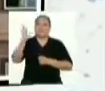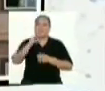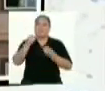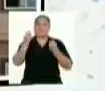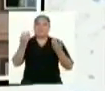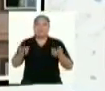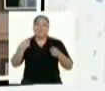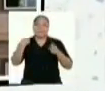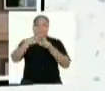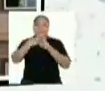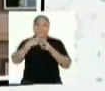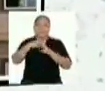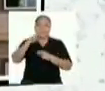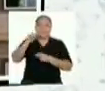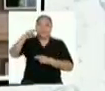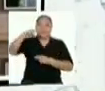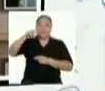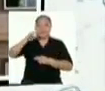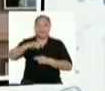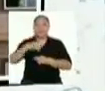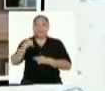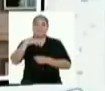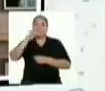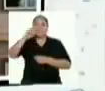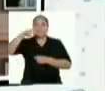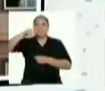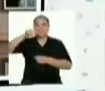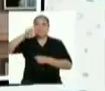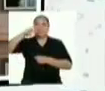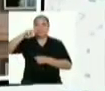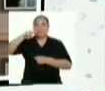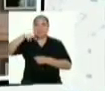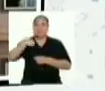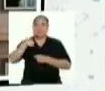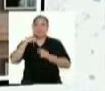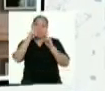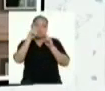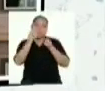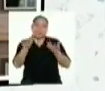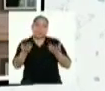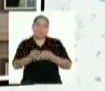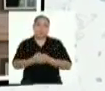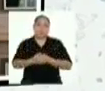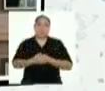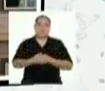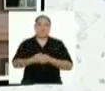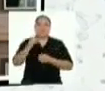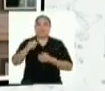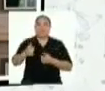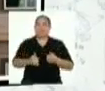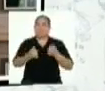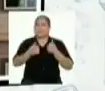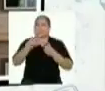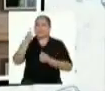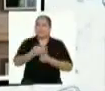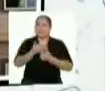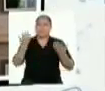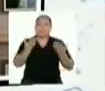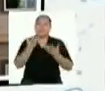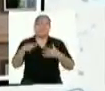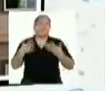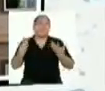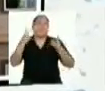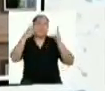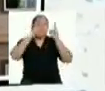Hola, ¿cómo están? Mi nombre es Sandra y les hablo desde Contamana. Mi pregunta es la siguiente. En la vida real,